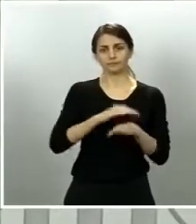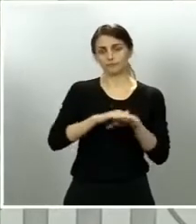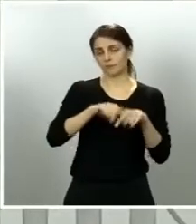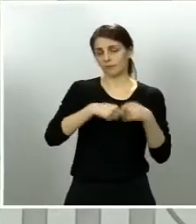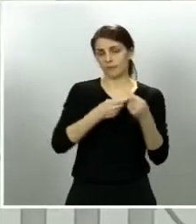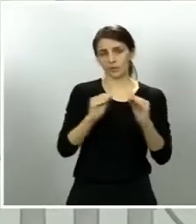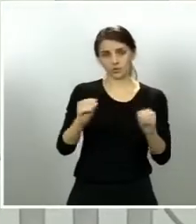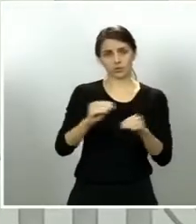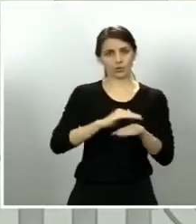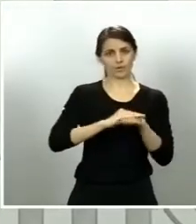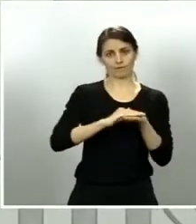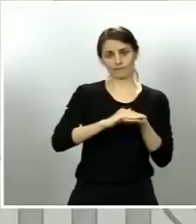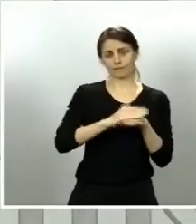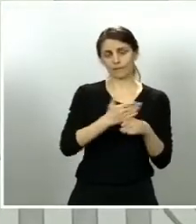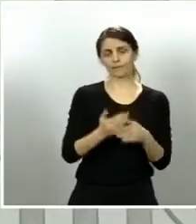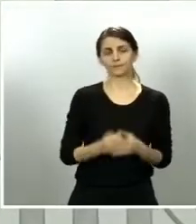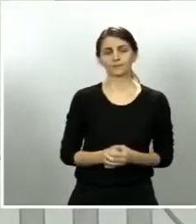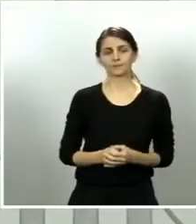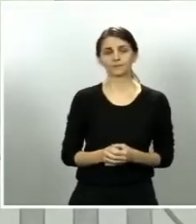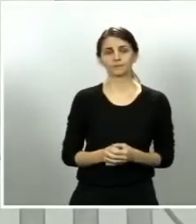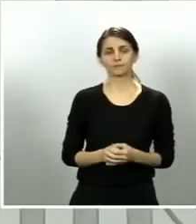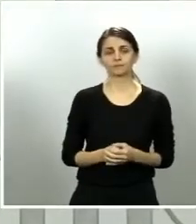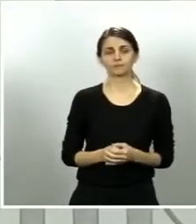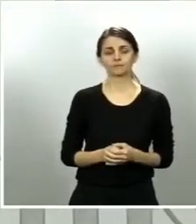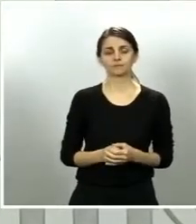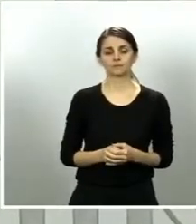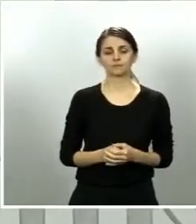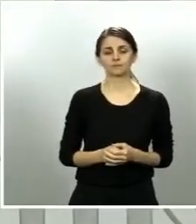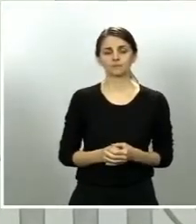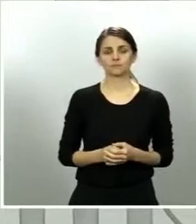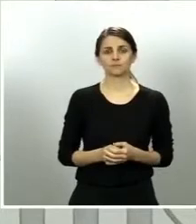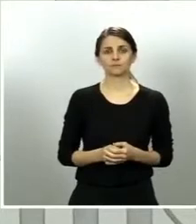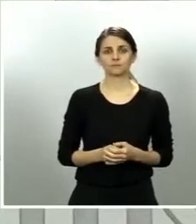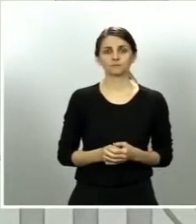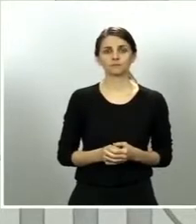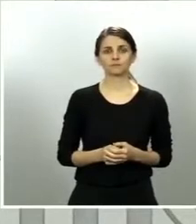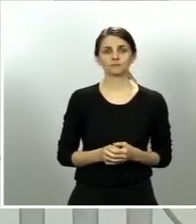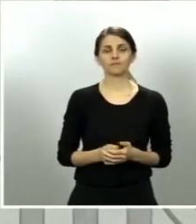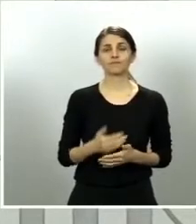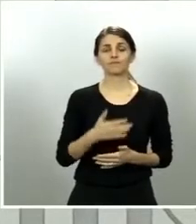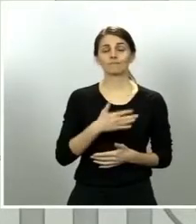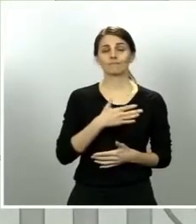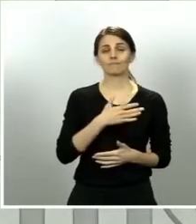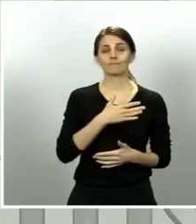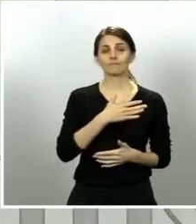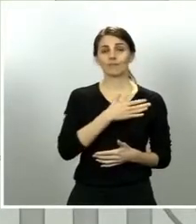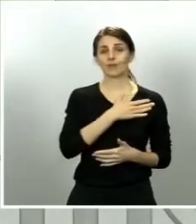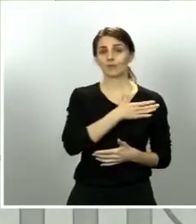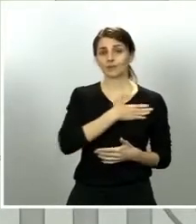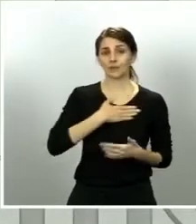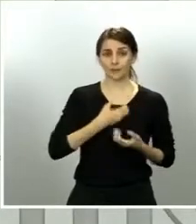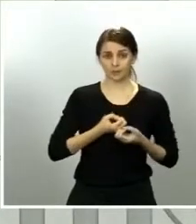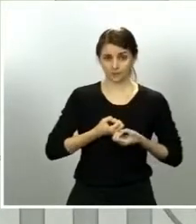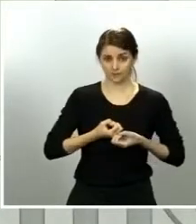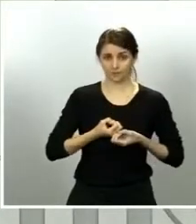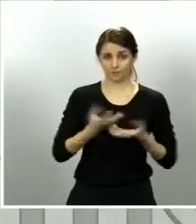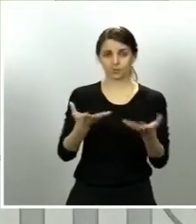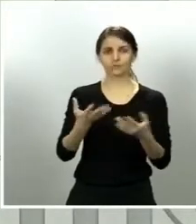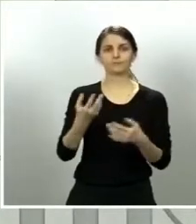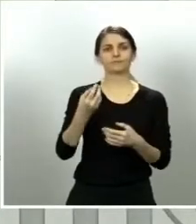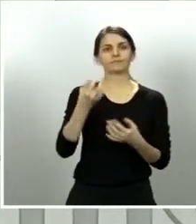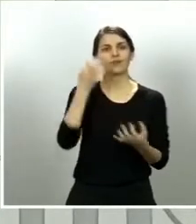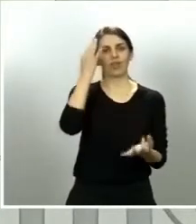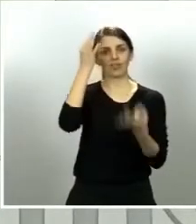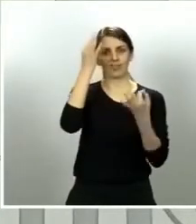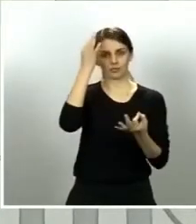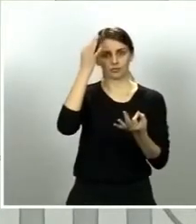Expresadas estas condolencias, quiero poner tres parámetros en valor respecto a los datos que hemos conocido esta mañana